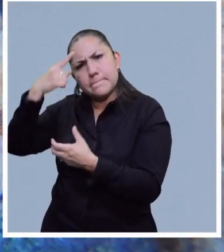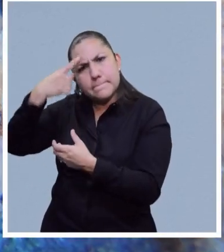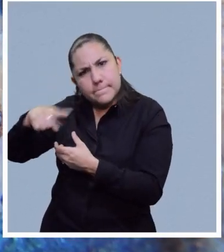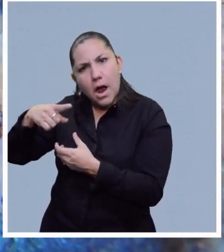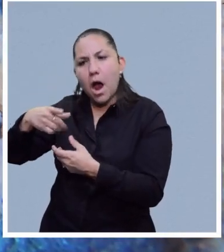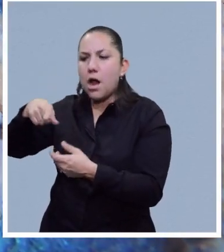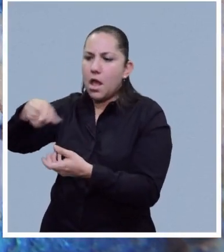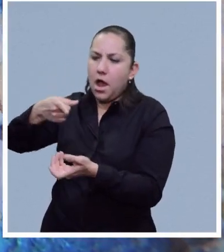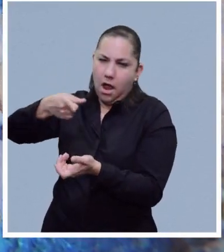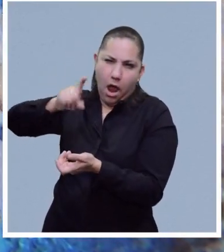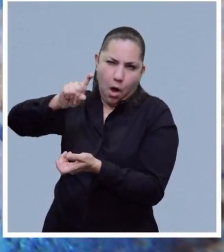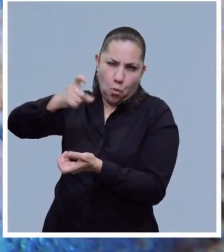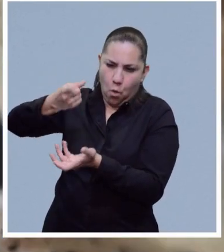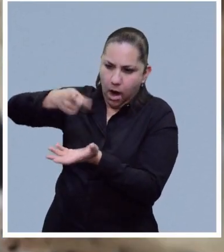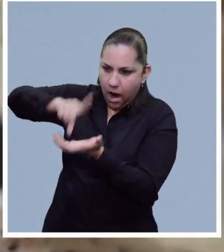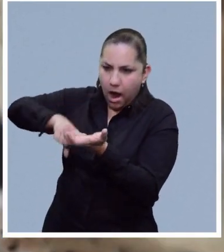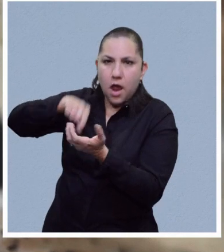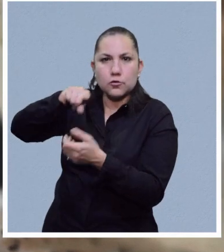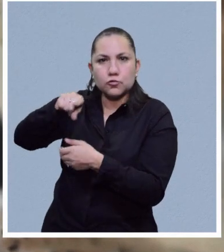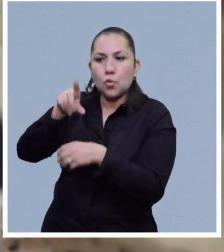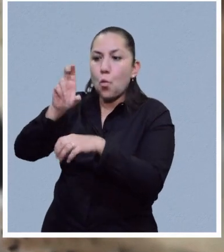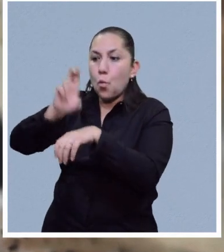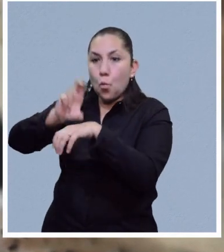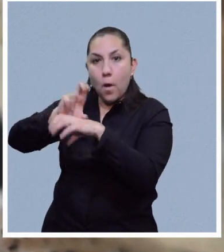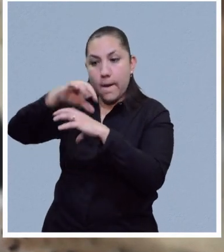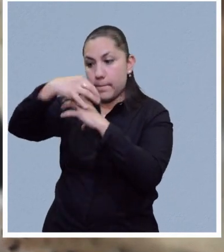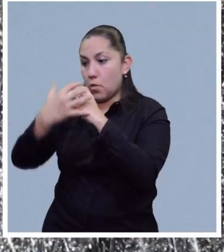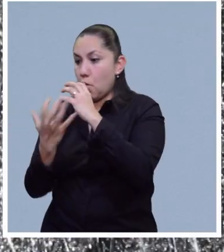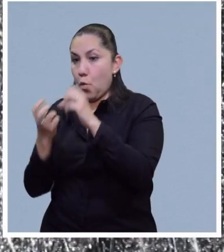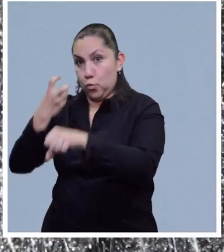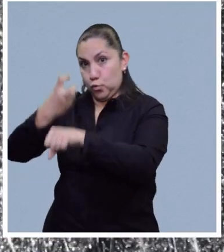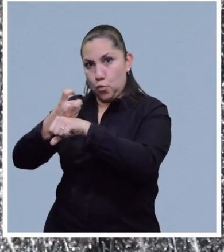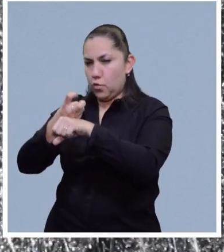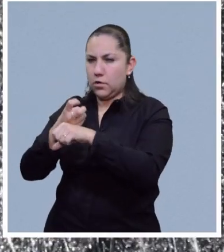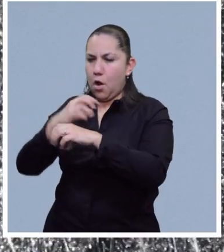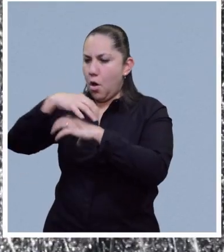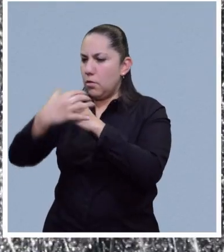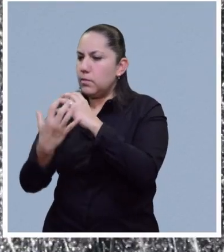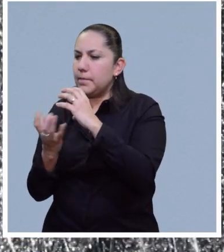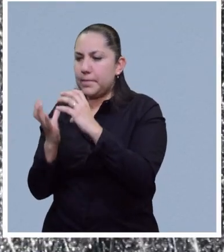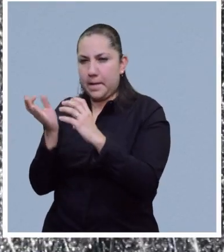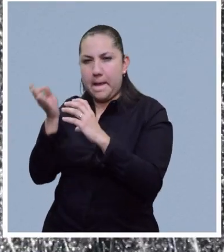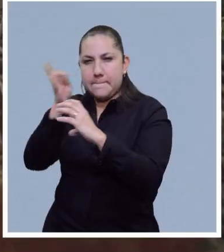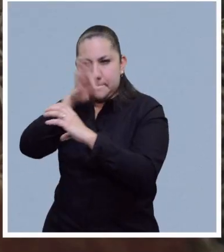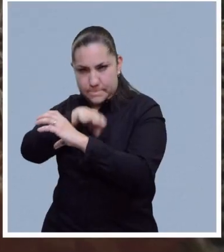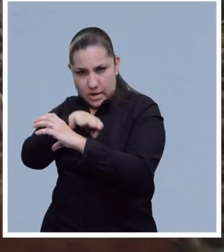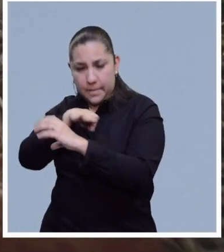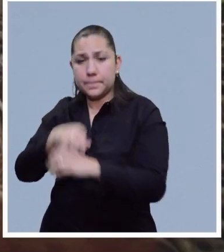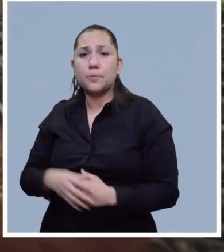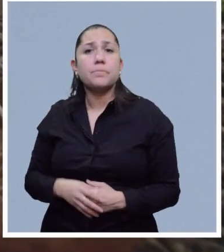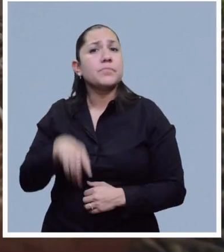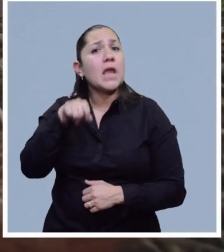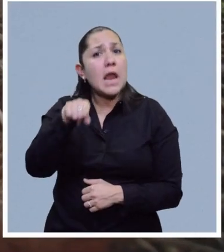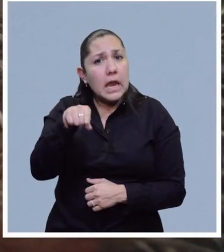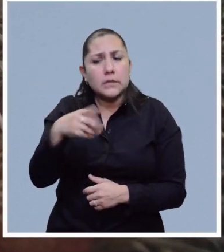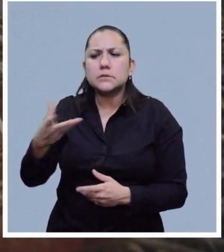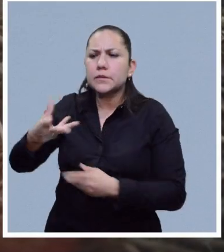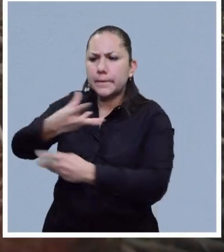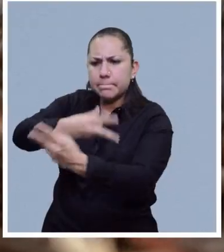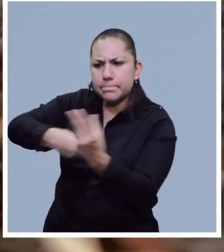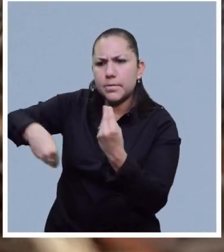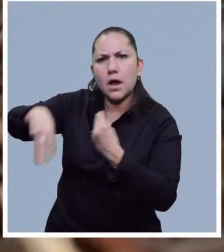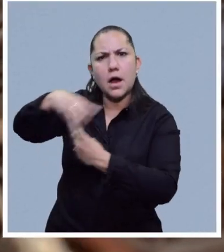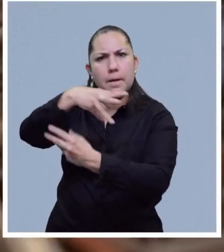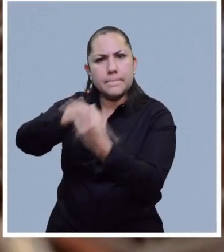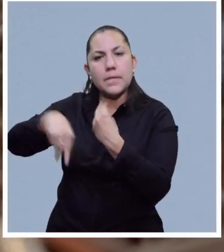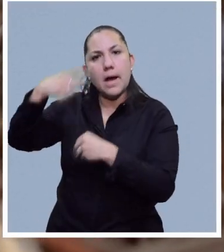suelen ser producidos por el medio acuático y son denominados huevos blandos. El huevo ha sido la forma más primitiva de desarrollo de